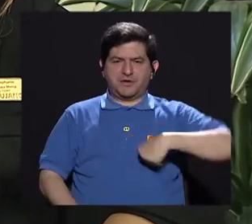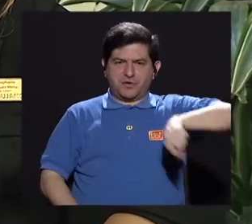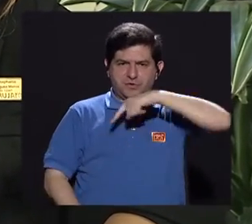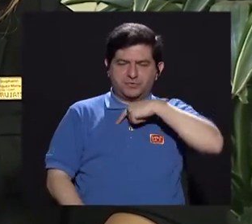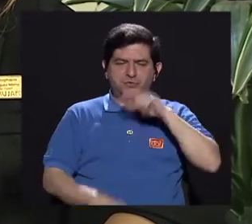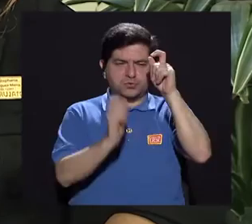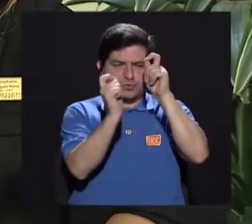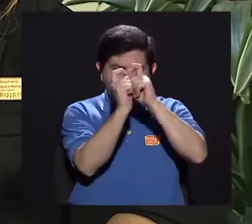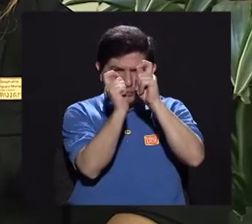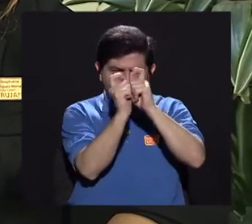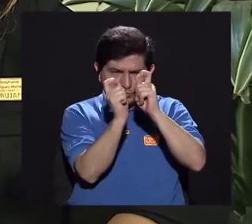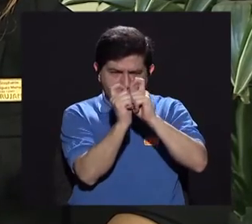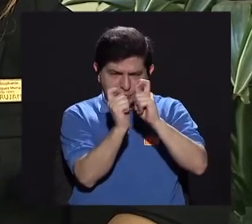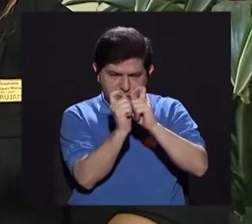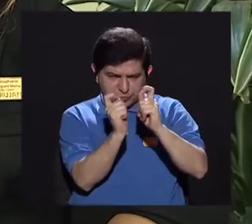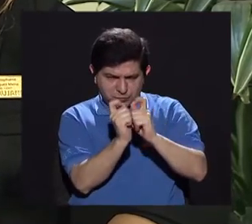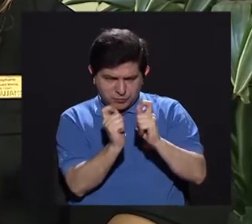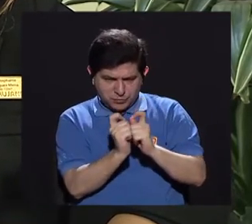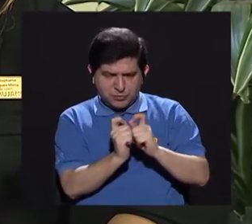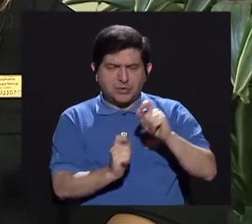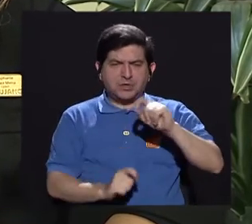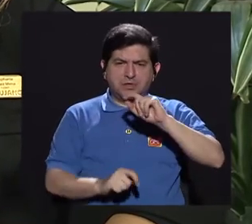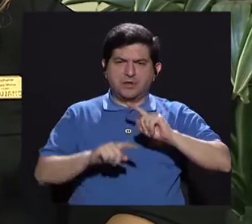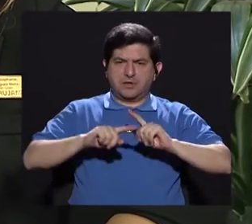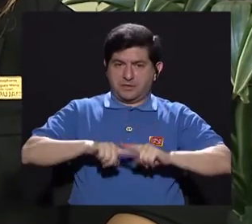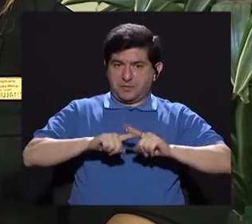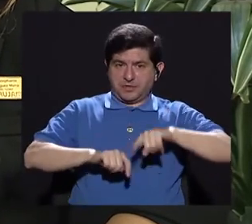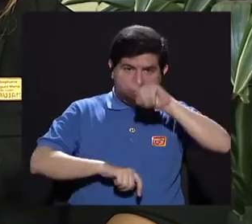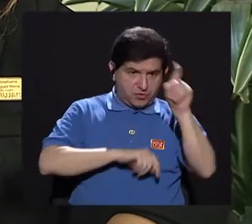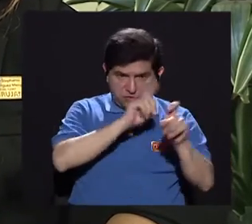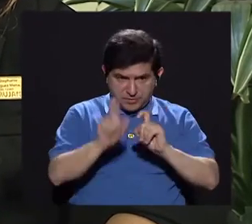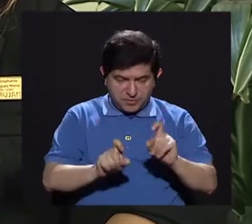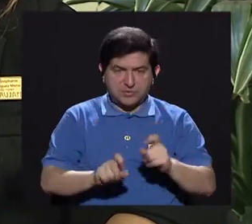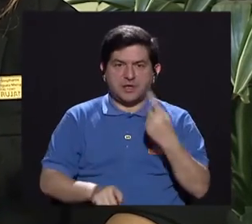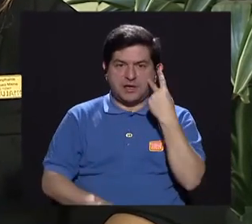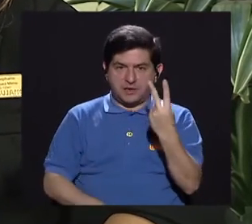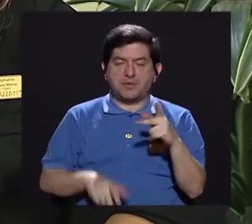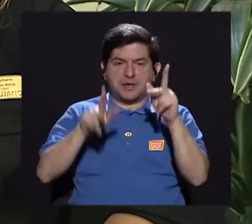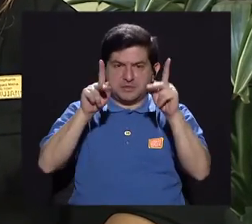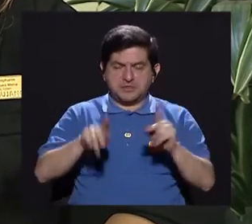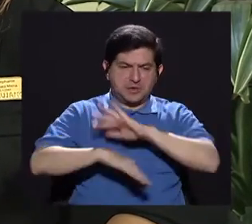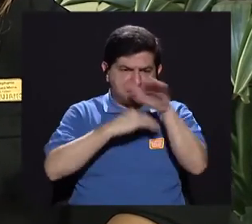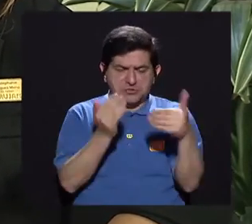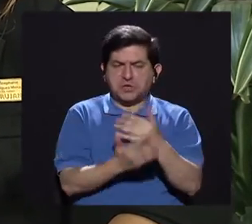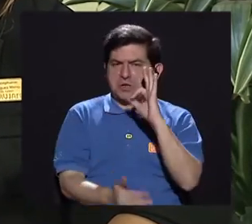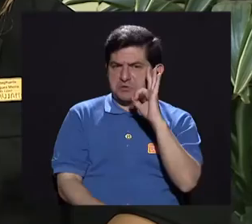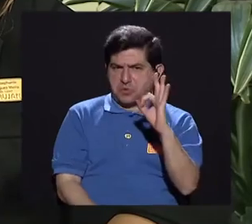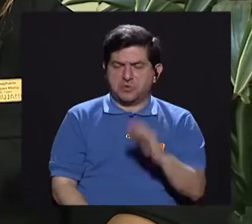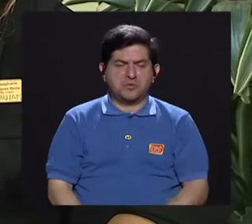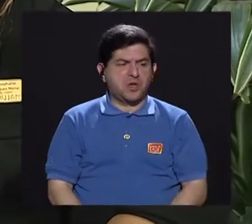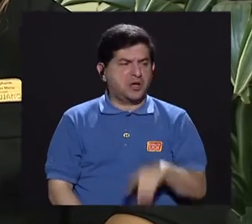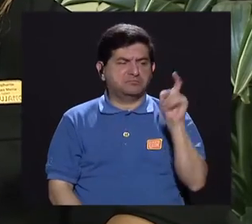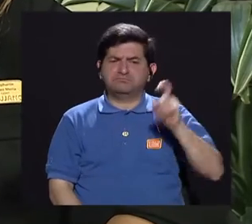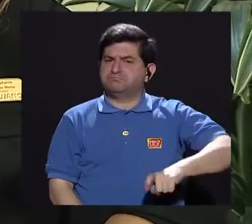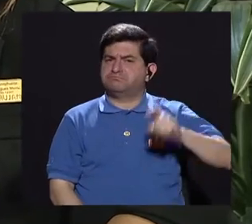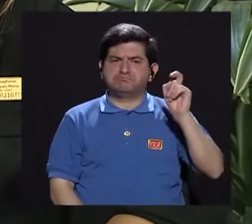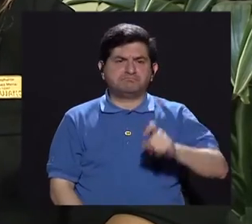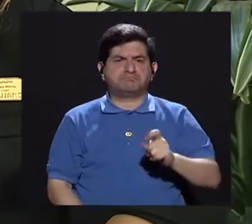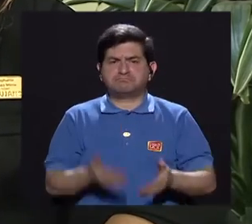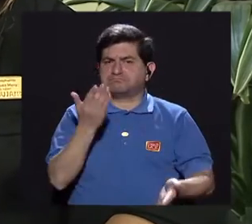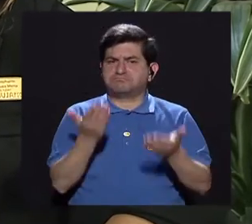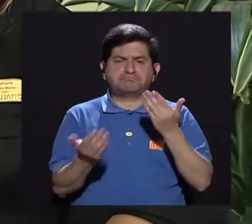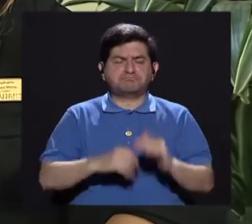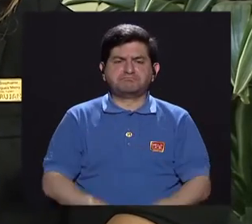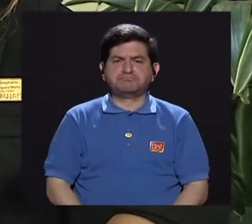puntaje, ¿verdad? A las preguntas y nosotros vemos si el paciente, pues si todo está bien, entonces no hay necesidad como,